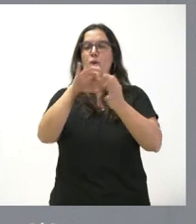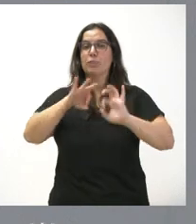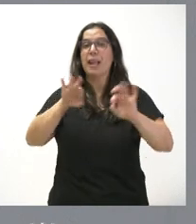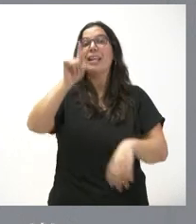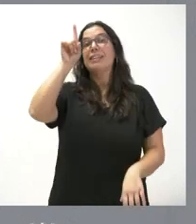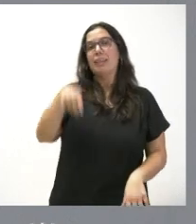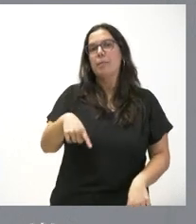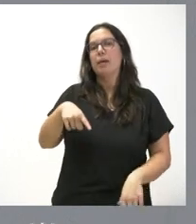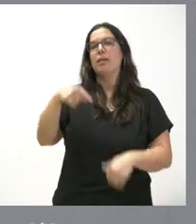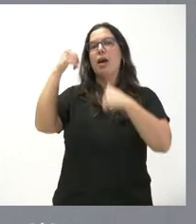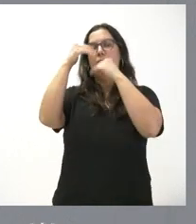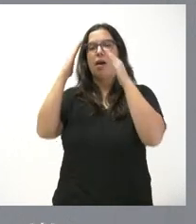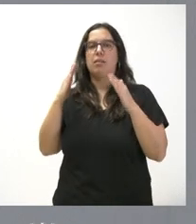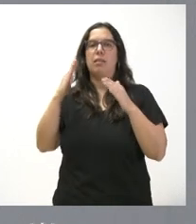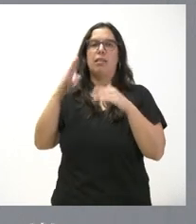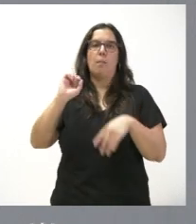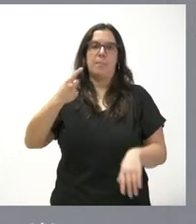de la atención primaria.